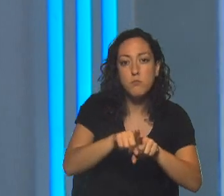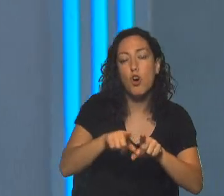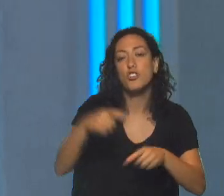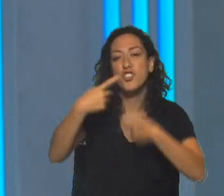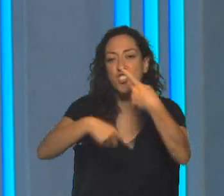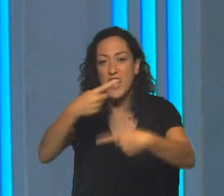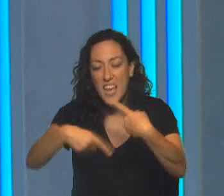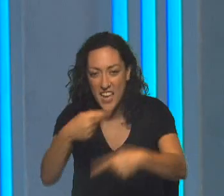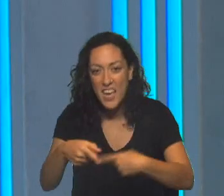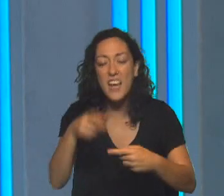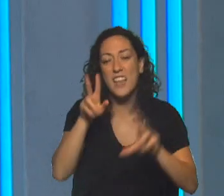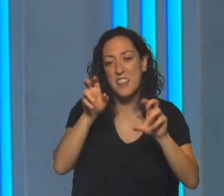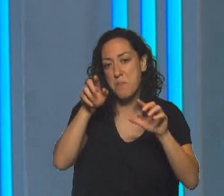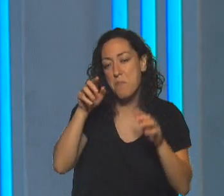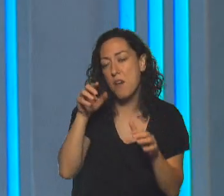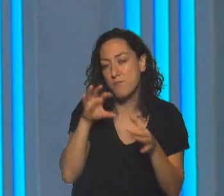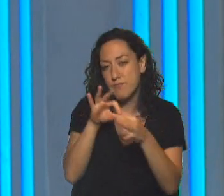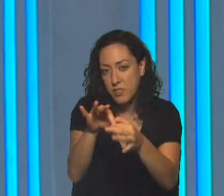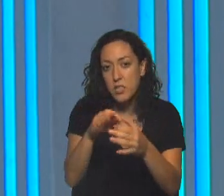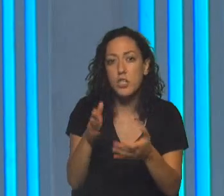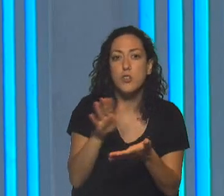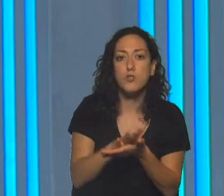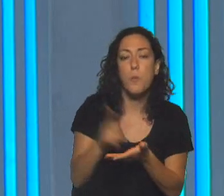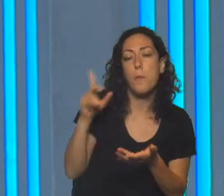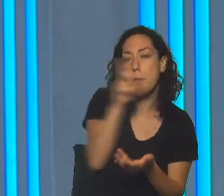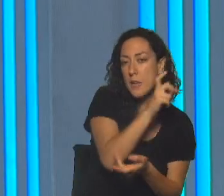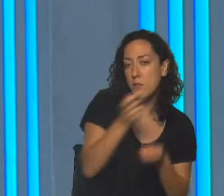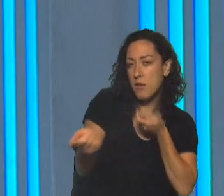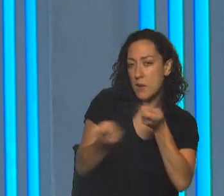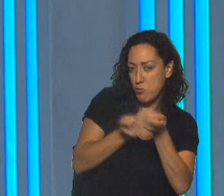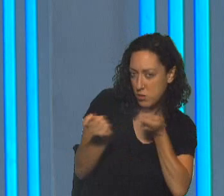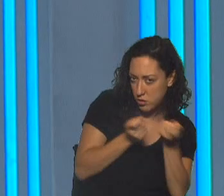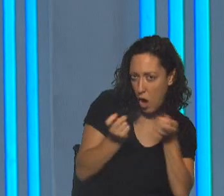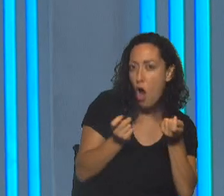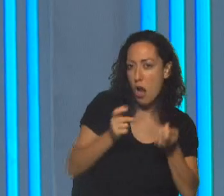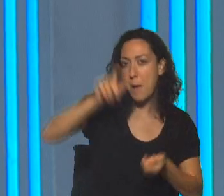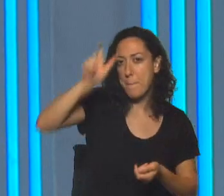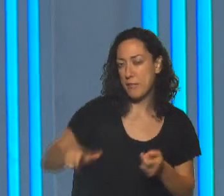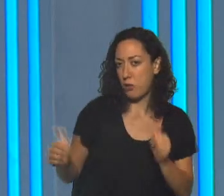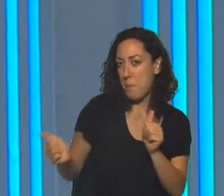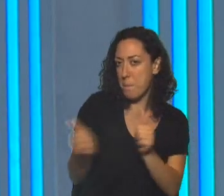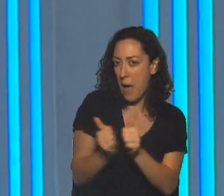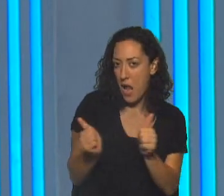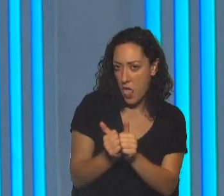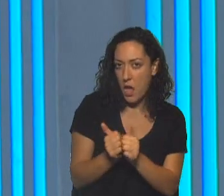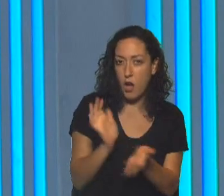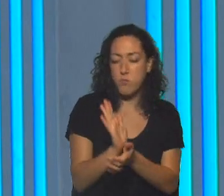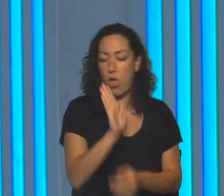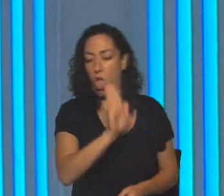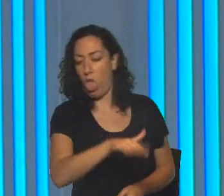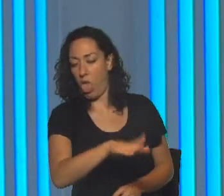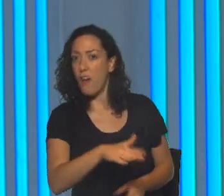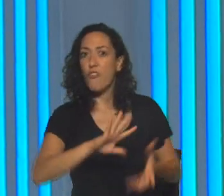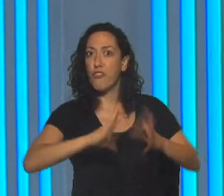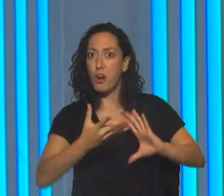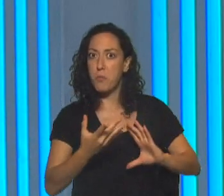Watergate. Y que quiere decir una manipulación psicológica donde la otra persona, tu pareja, te quiere rebajar y hacer dudar